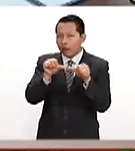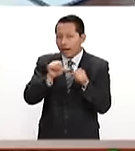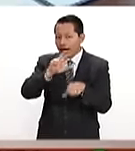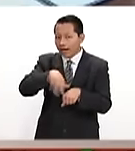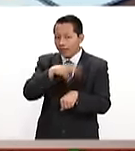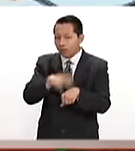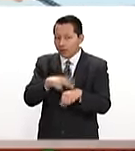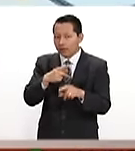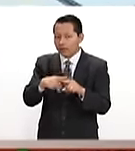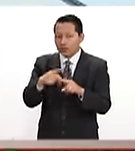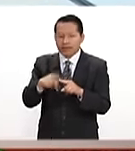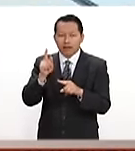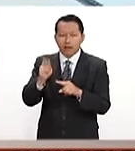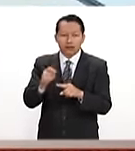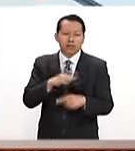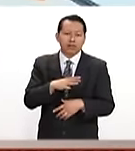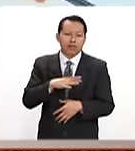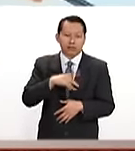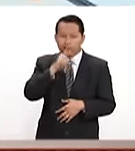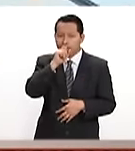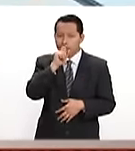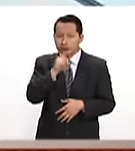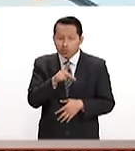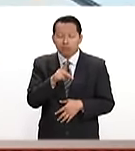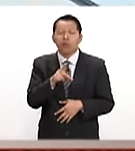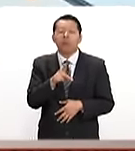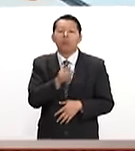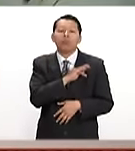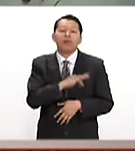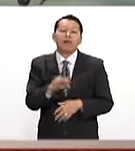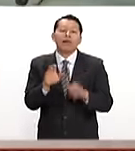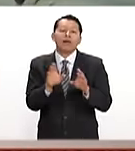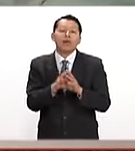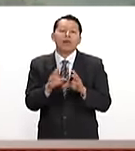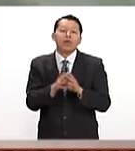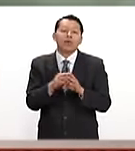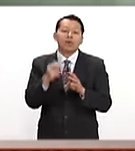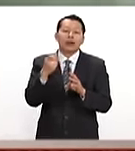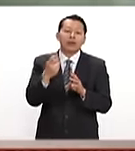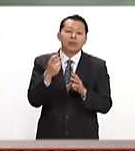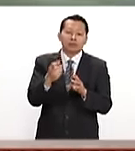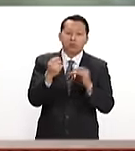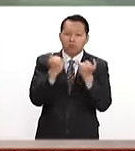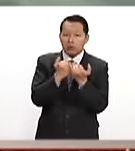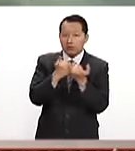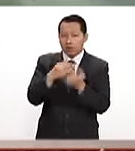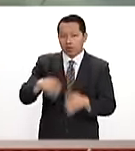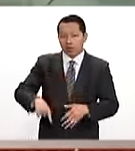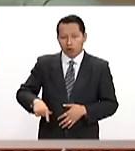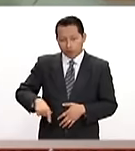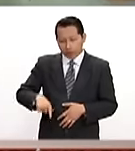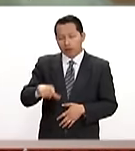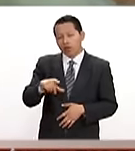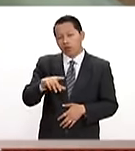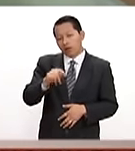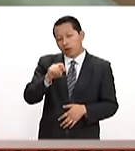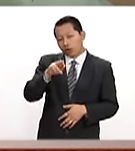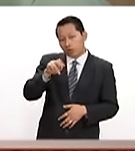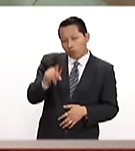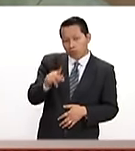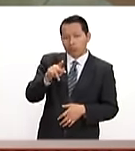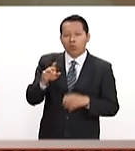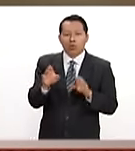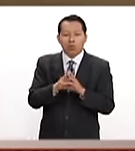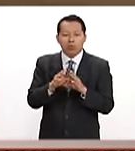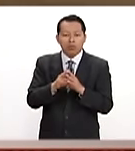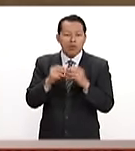y que de alguna forma no deja de ser, como parece que va a ser el perfil del gobierno de Donald Trump, mucha